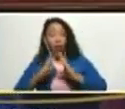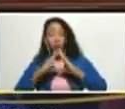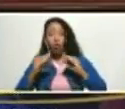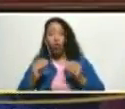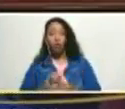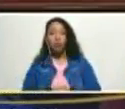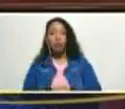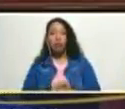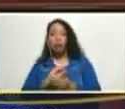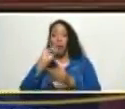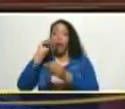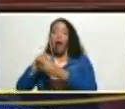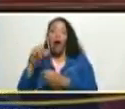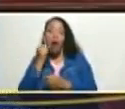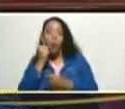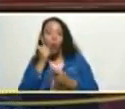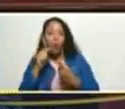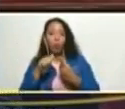invasiones